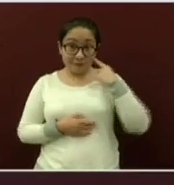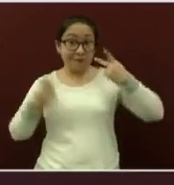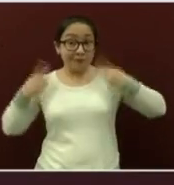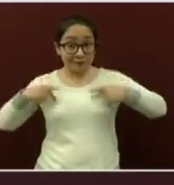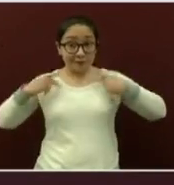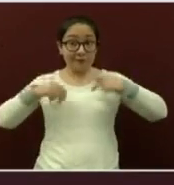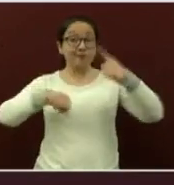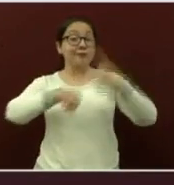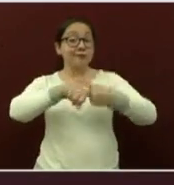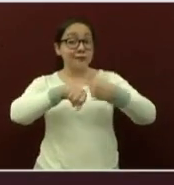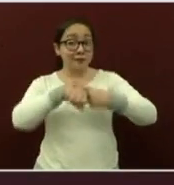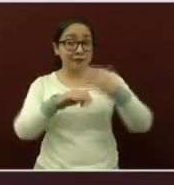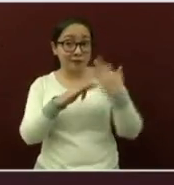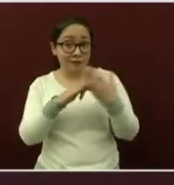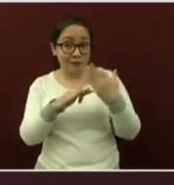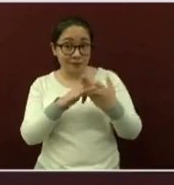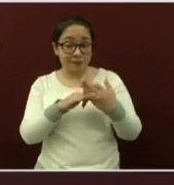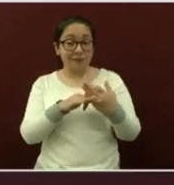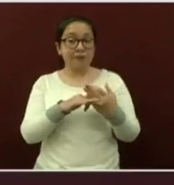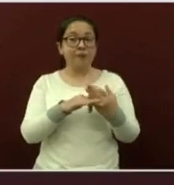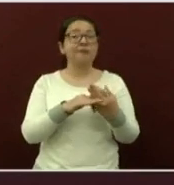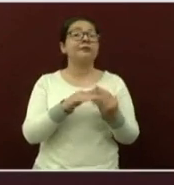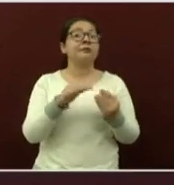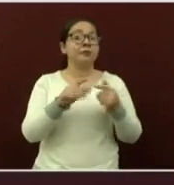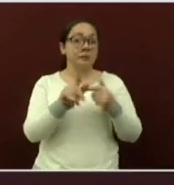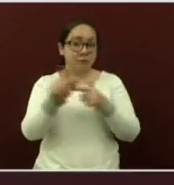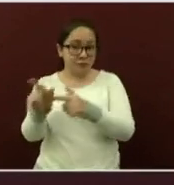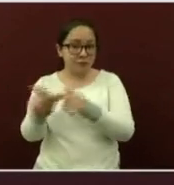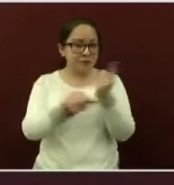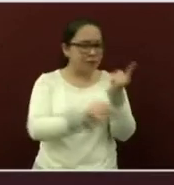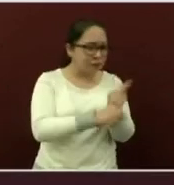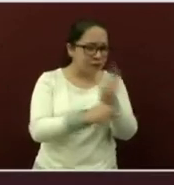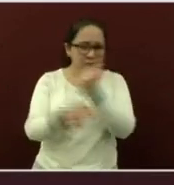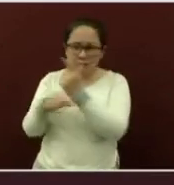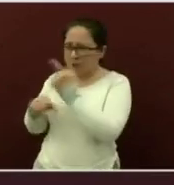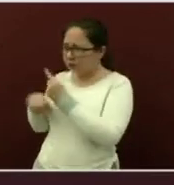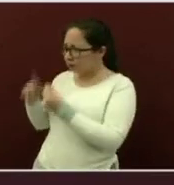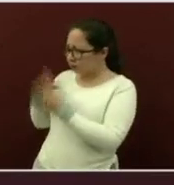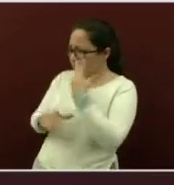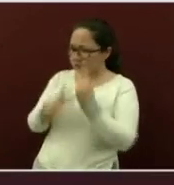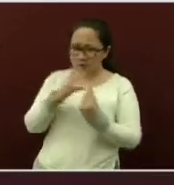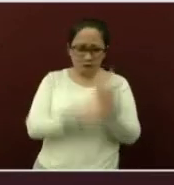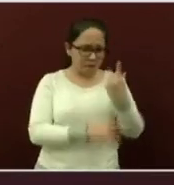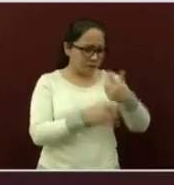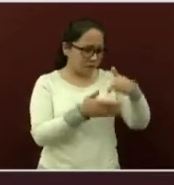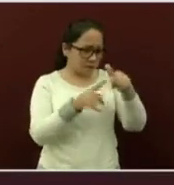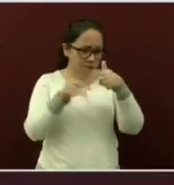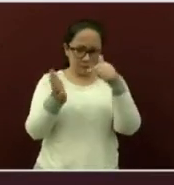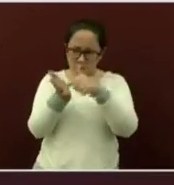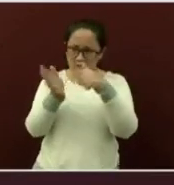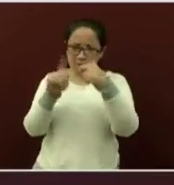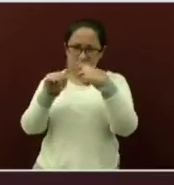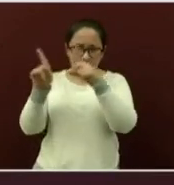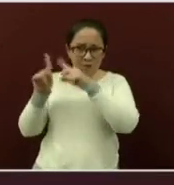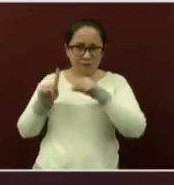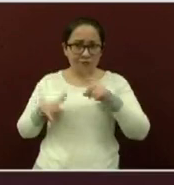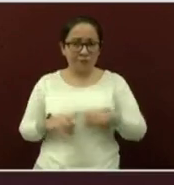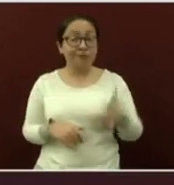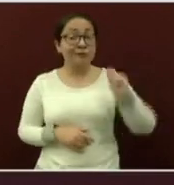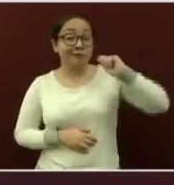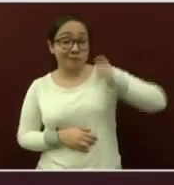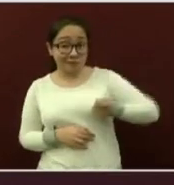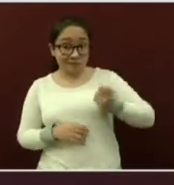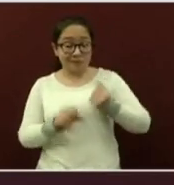padecimiento activo continúan detectándose en diferentes municipios e indica que el SARS-CoV-2 se